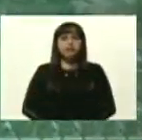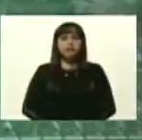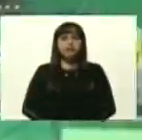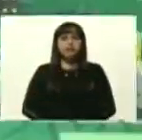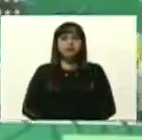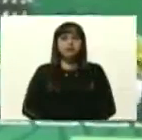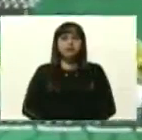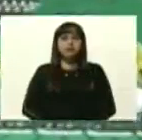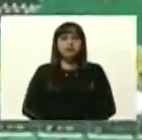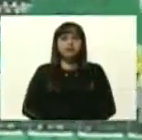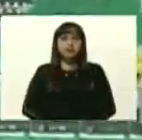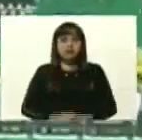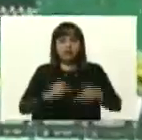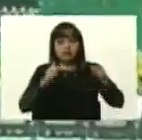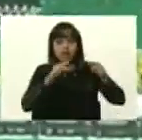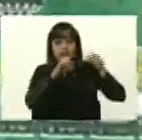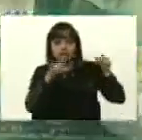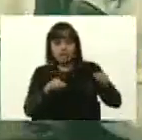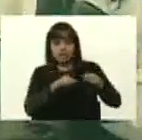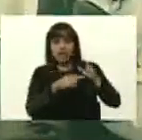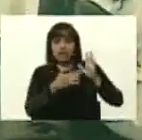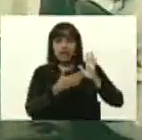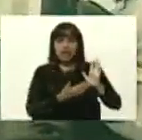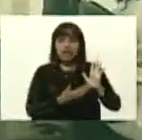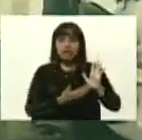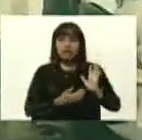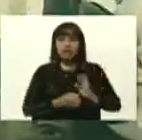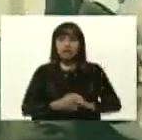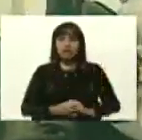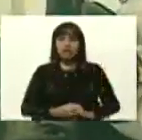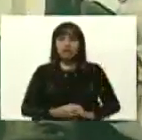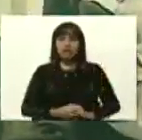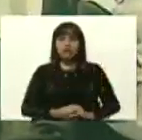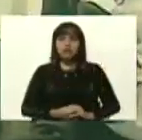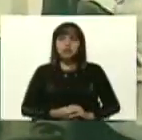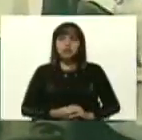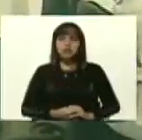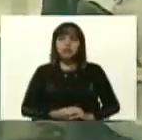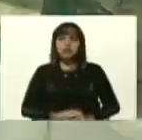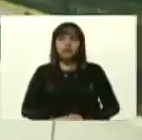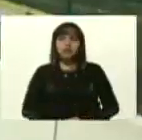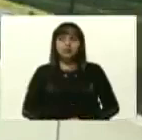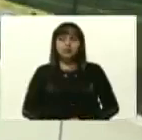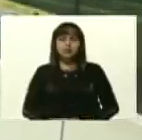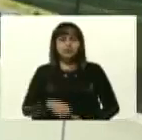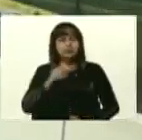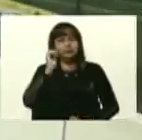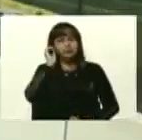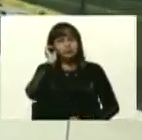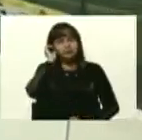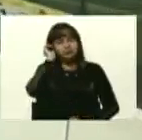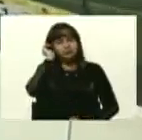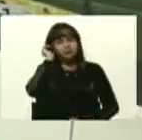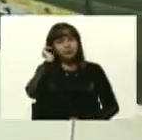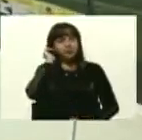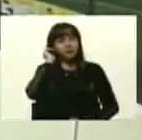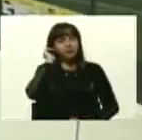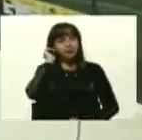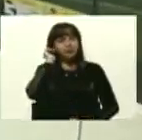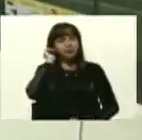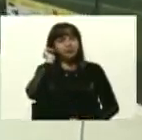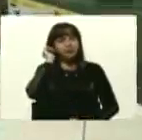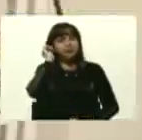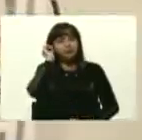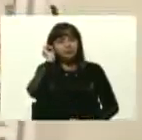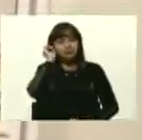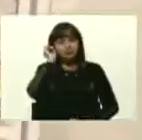Esta tarjeta que tenemos acá ha sido un desarrollo que nosotros hemos venido avanzando con la